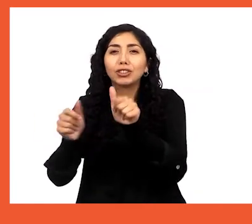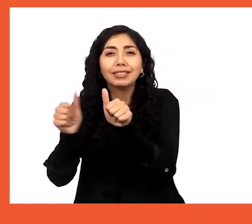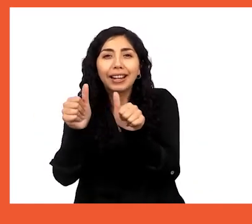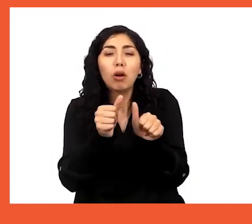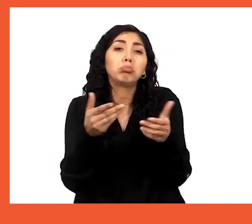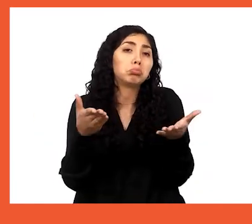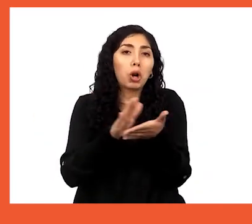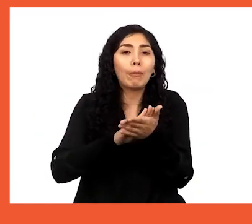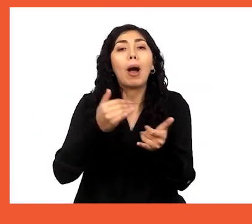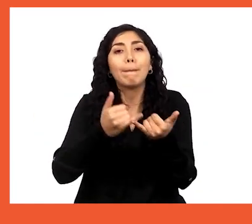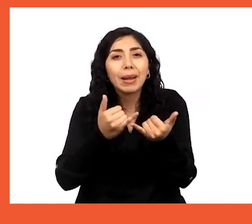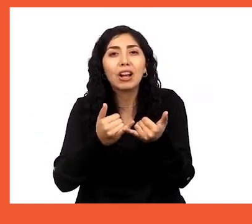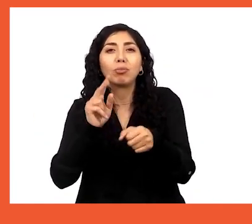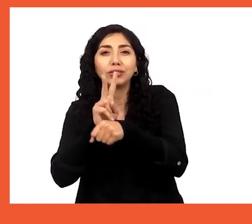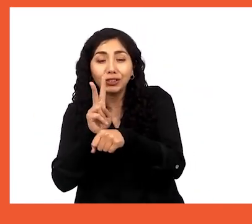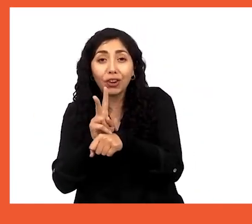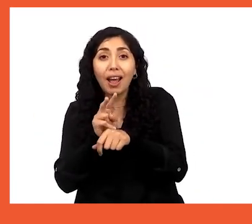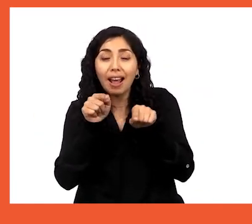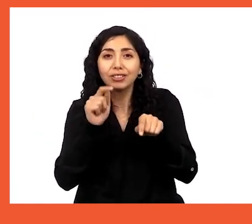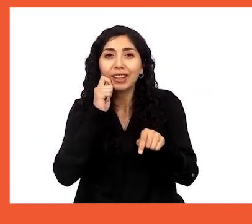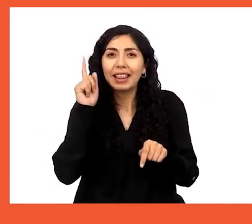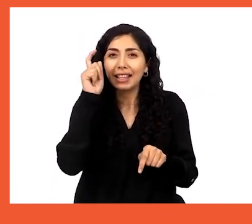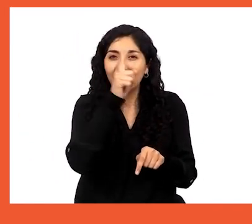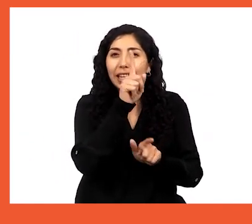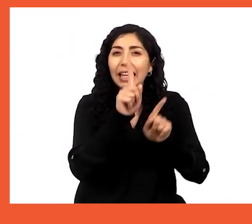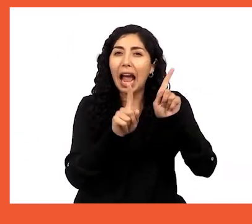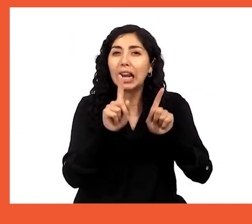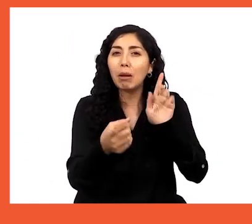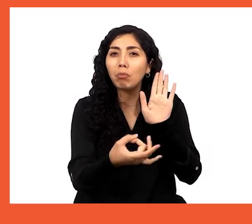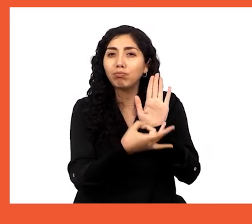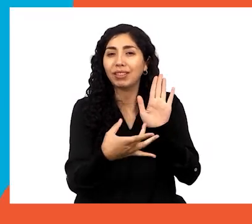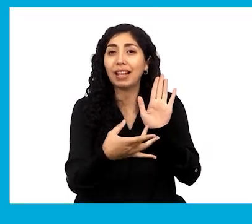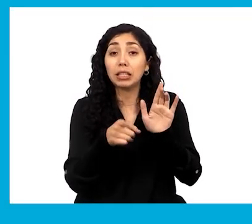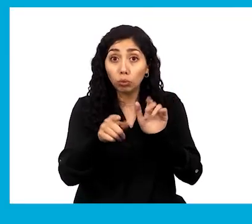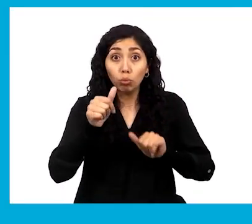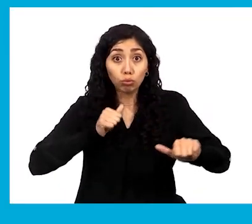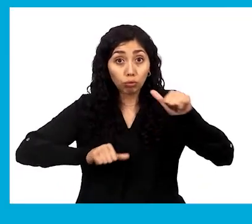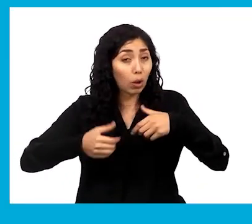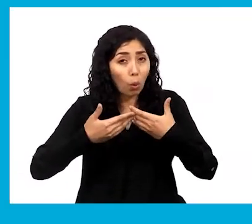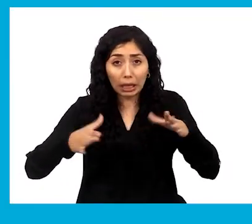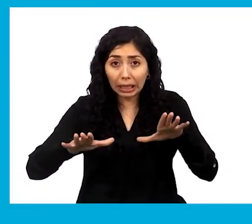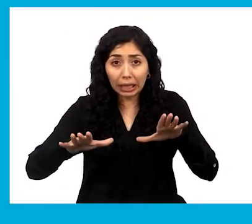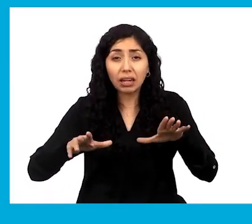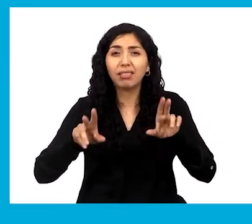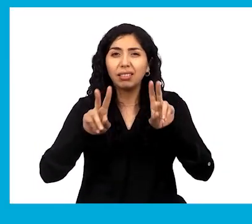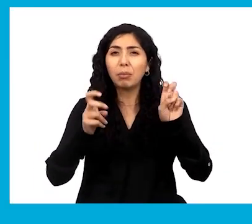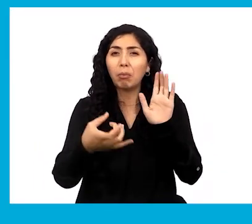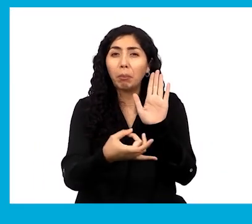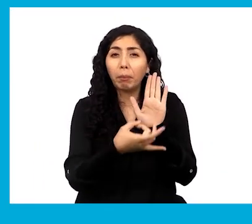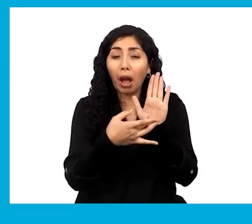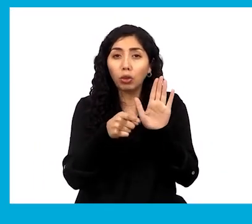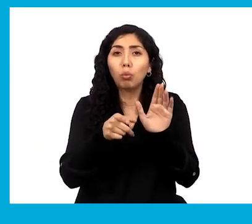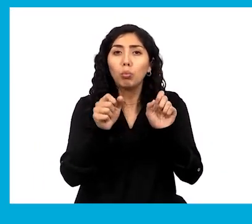familia y personas cercanas, como tus amigos, amigas y profesores, hará más difícil que alguien los pase a llevar. Y si sufres cualquier tipo de